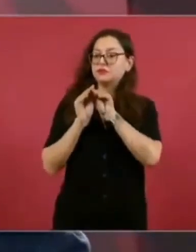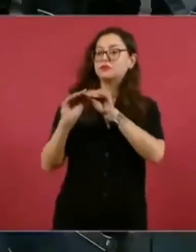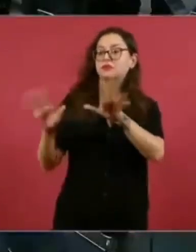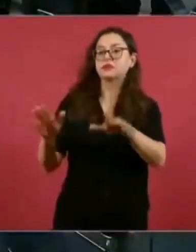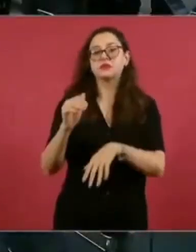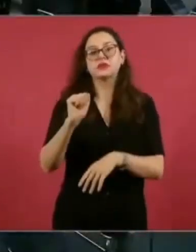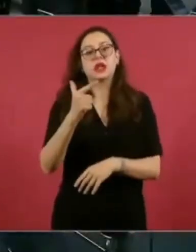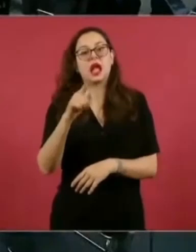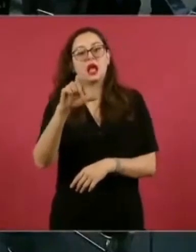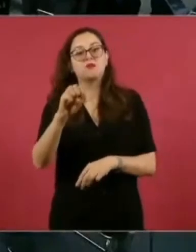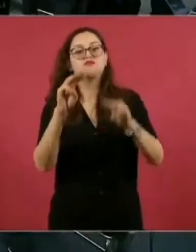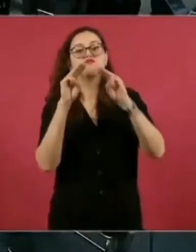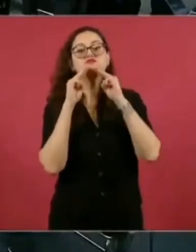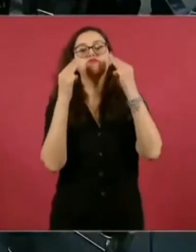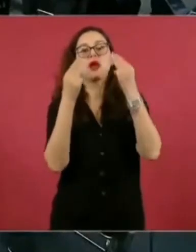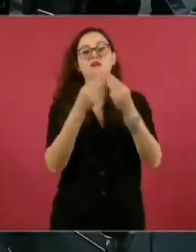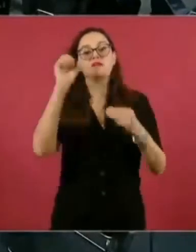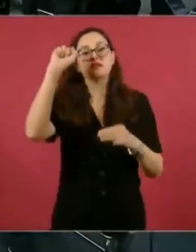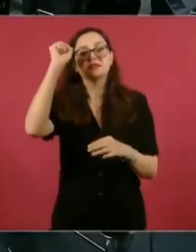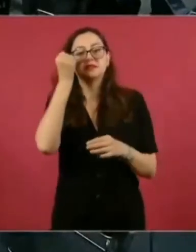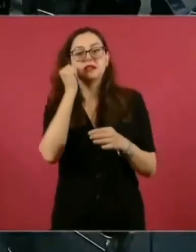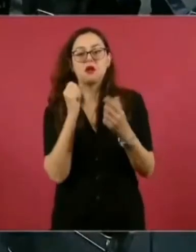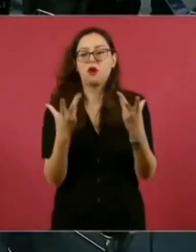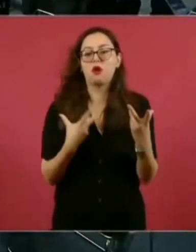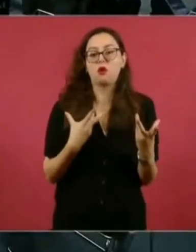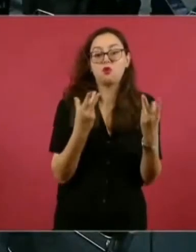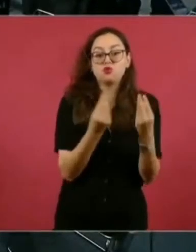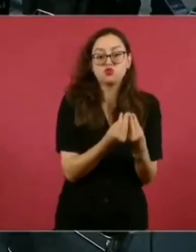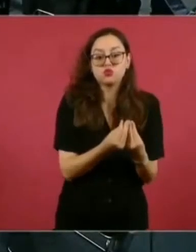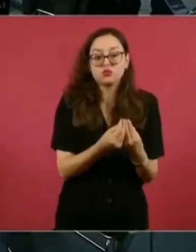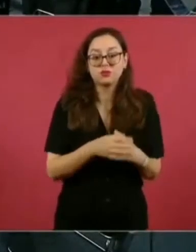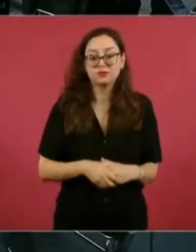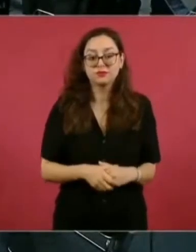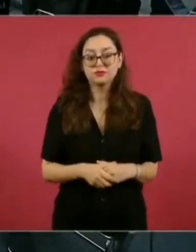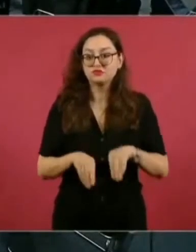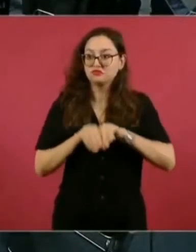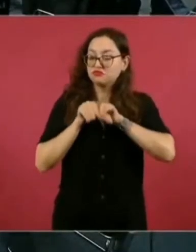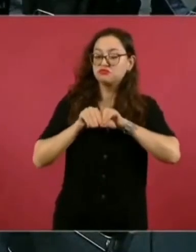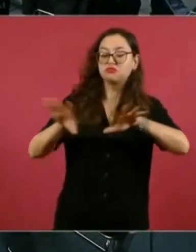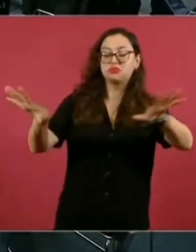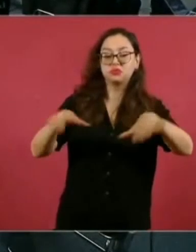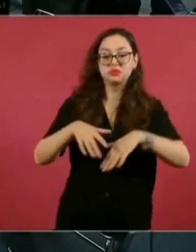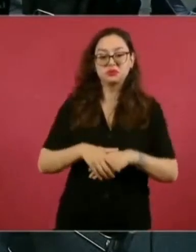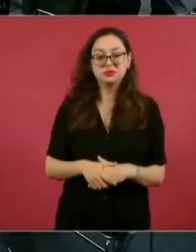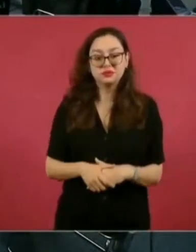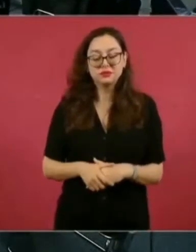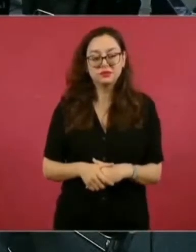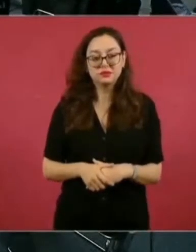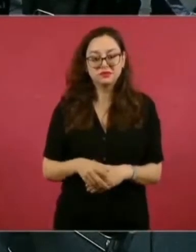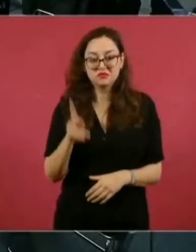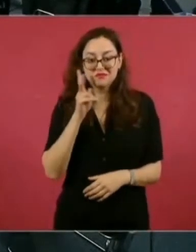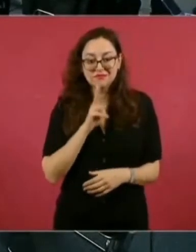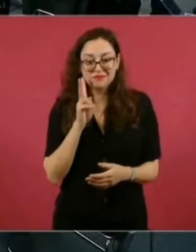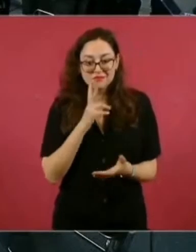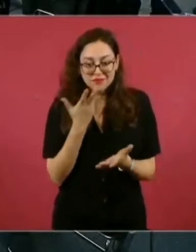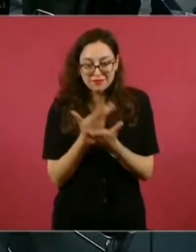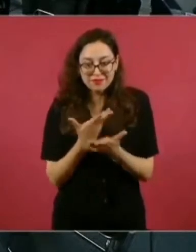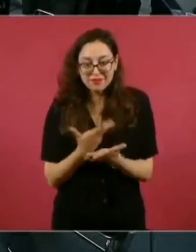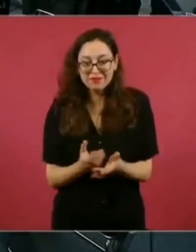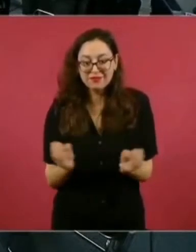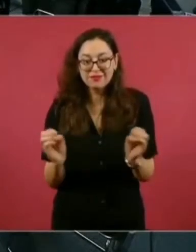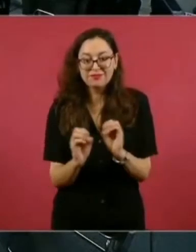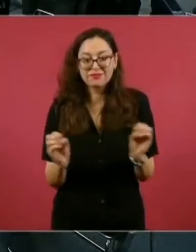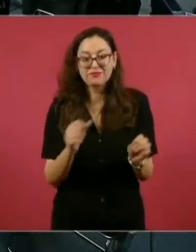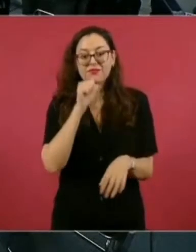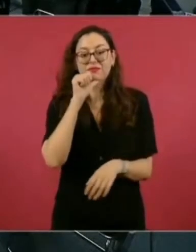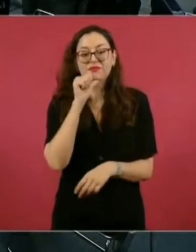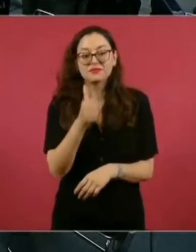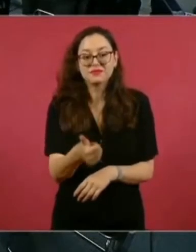lleno